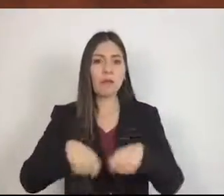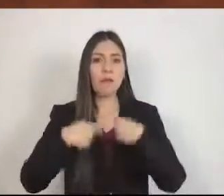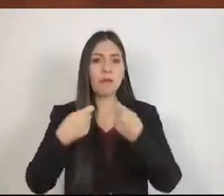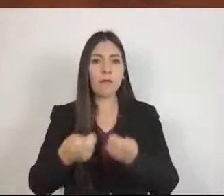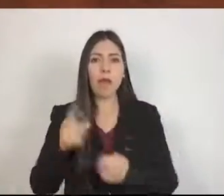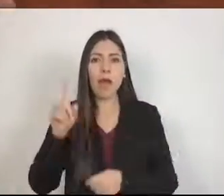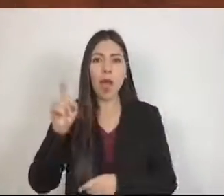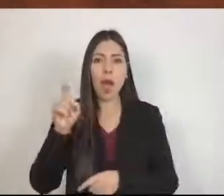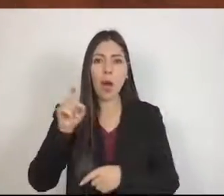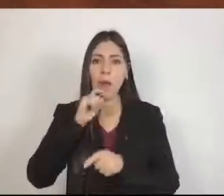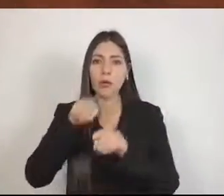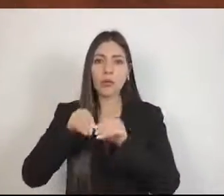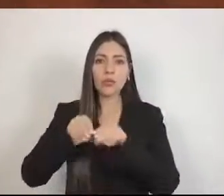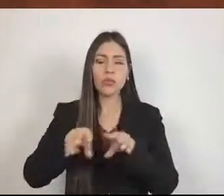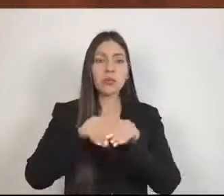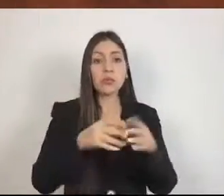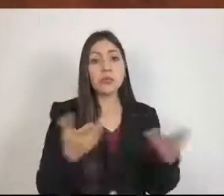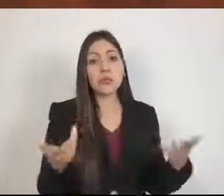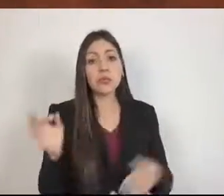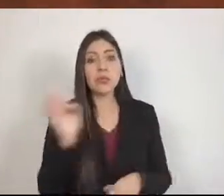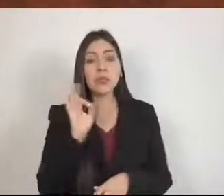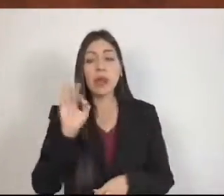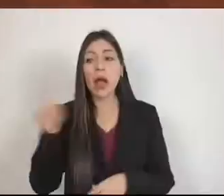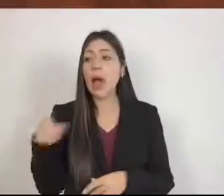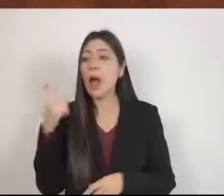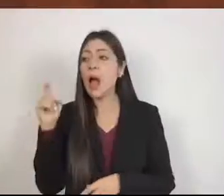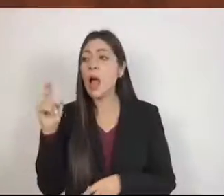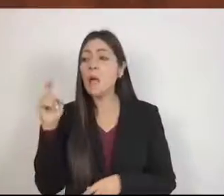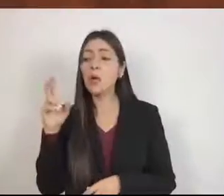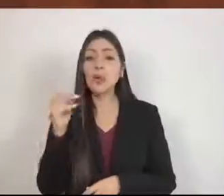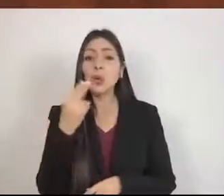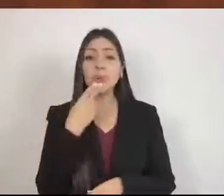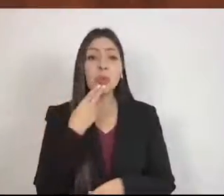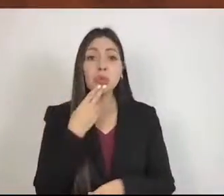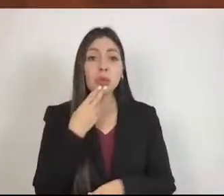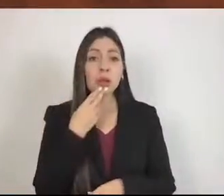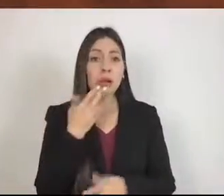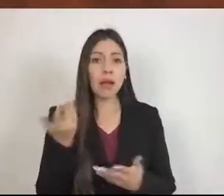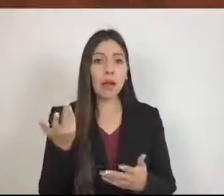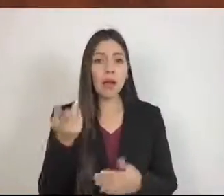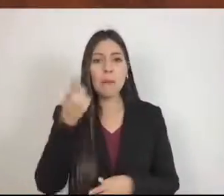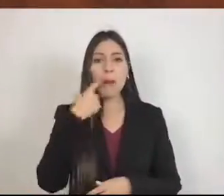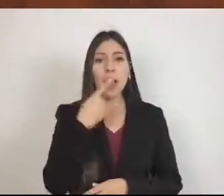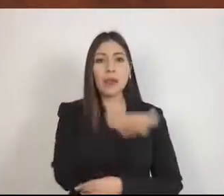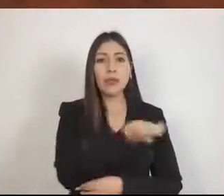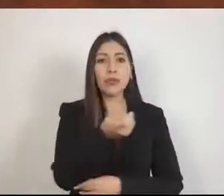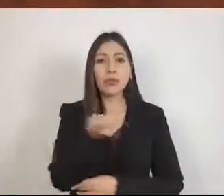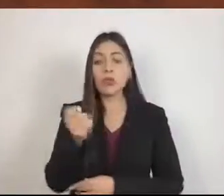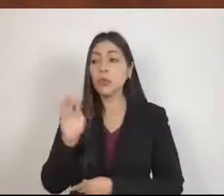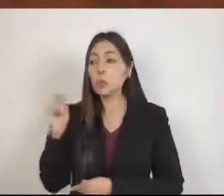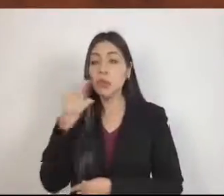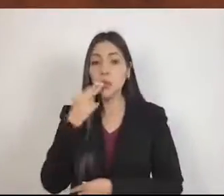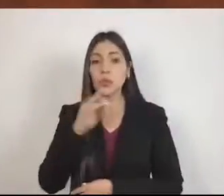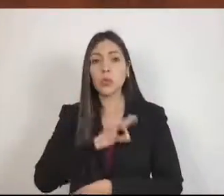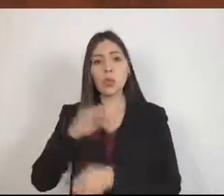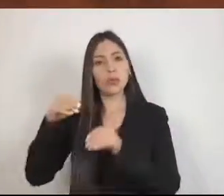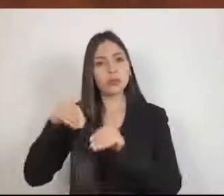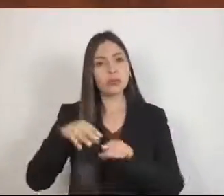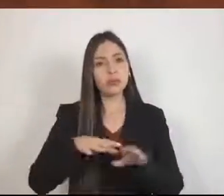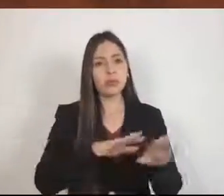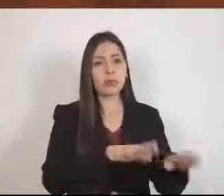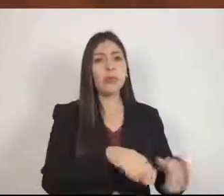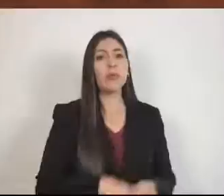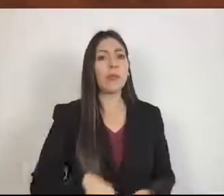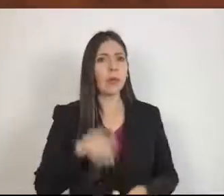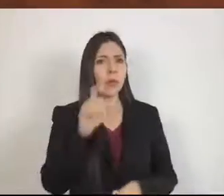que no se pudiese estar utilizando como agua residual, que es la que ocupan para los riegos. Quiero decirle que cuando yo llegué y visité, me